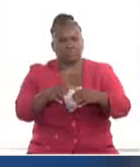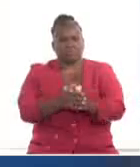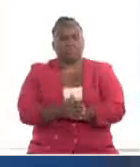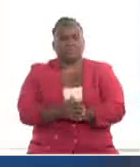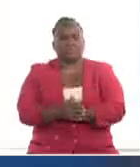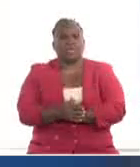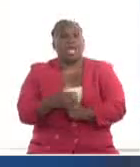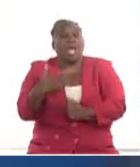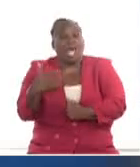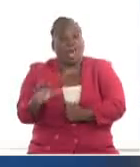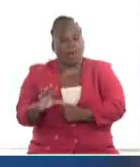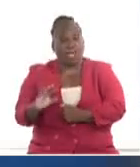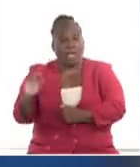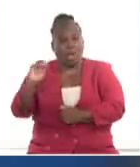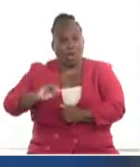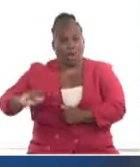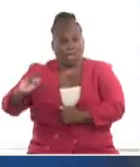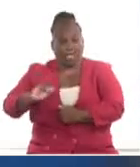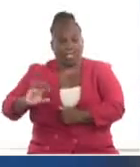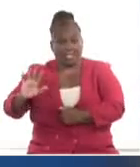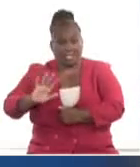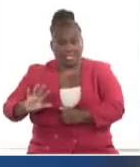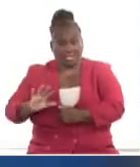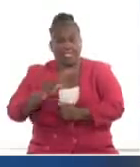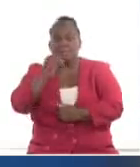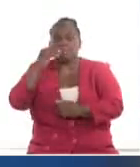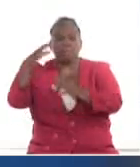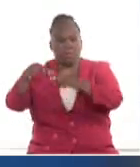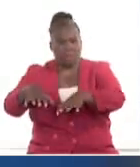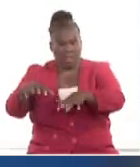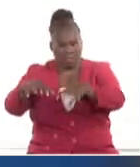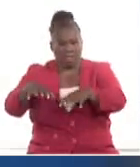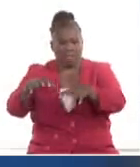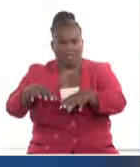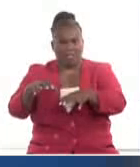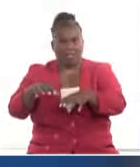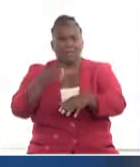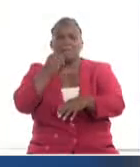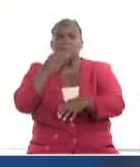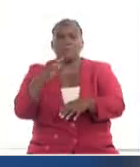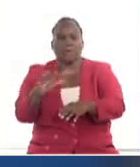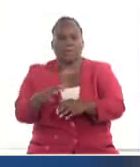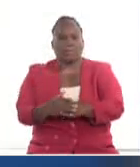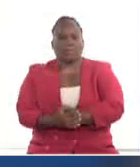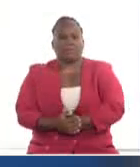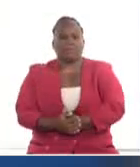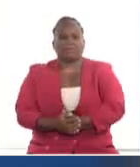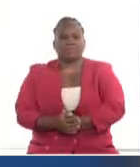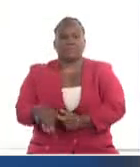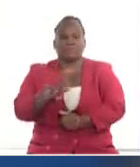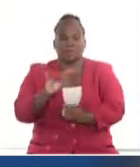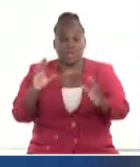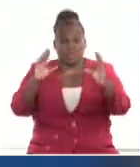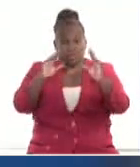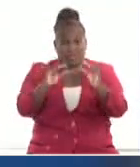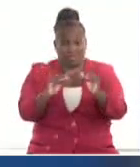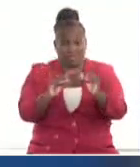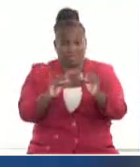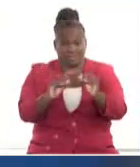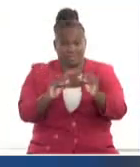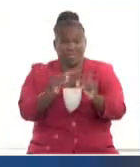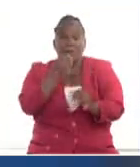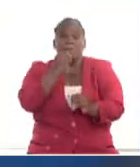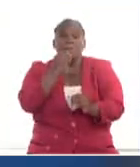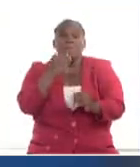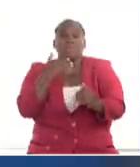descarta la posibilidad de aislados chubascos todavía hacia zonas de la costa norte de la provincia de Guantánamo. Asimismo, por la noche todavía son posibles